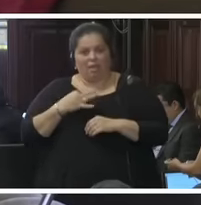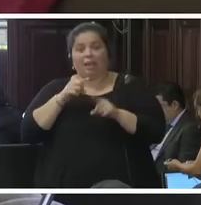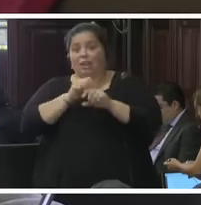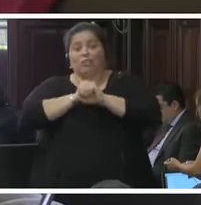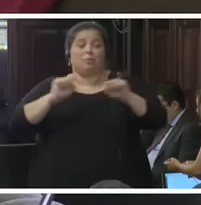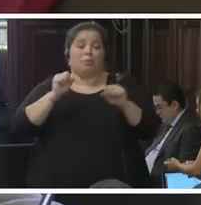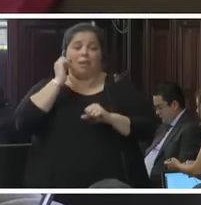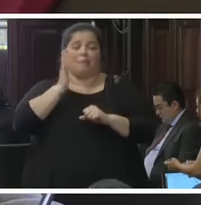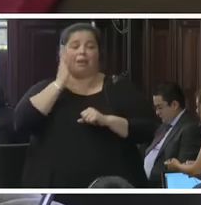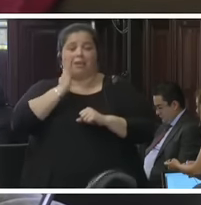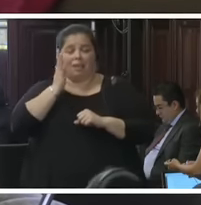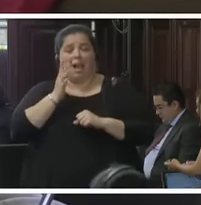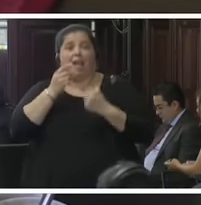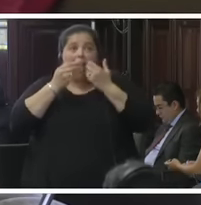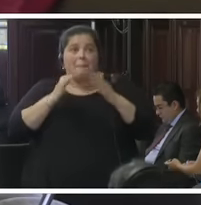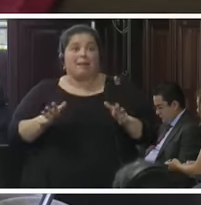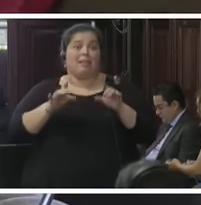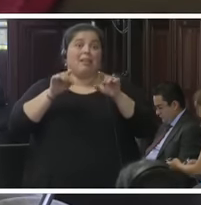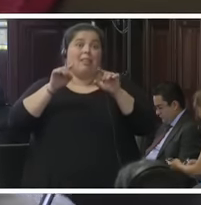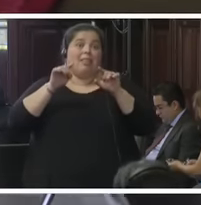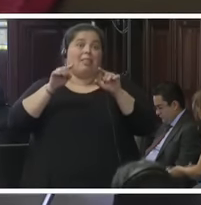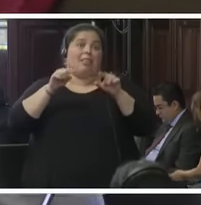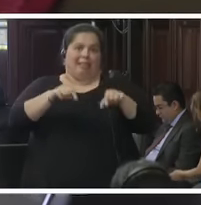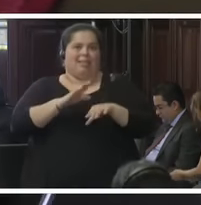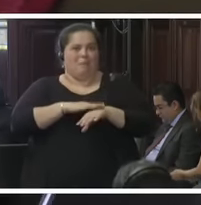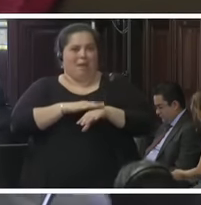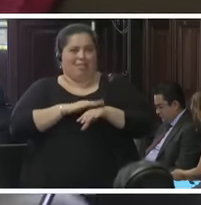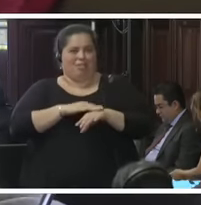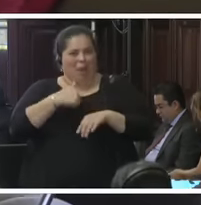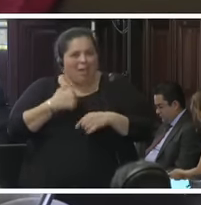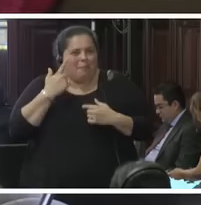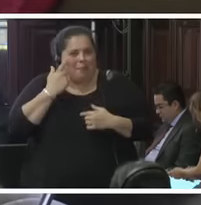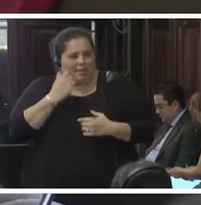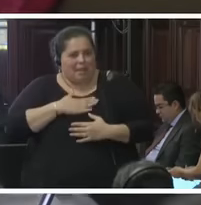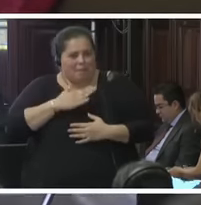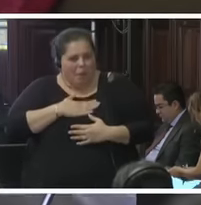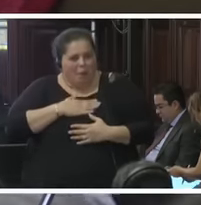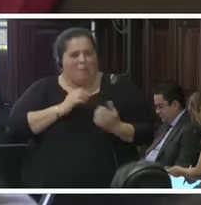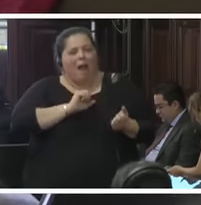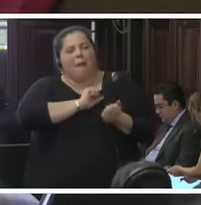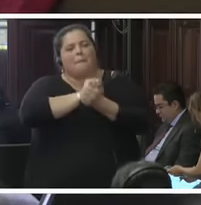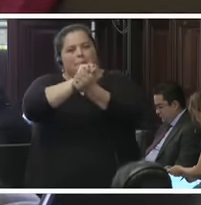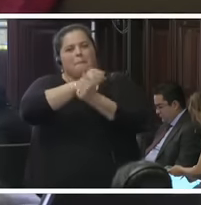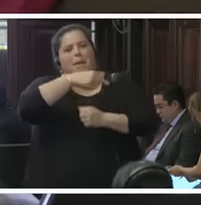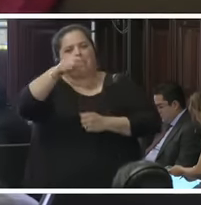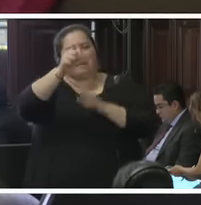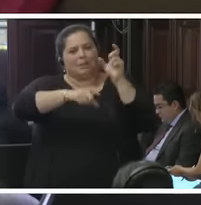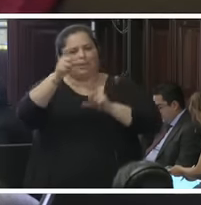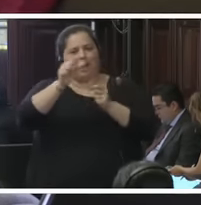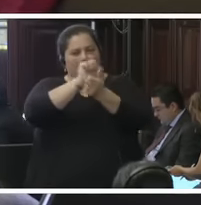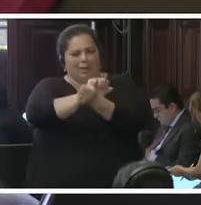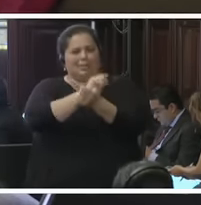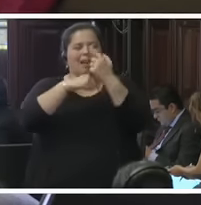podía imaginar a partir de entonces enviar a nadie a la cárcel. Yo creo que todos deberíamos pasar